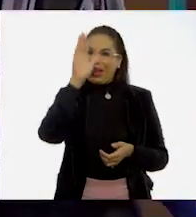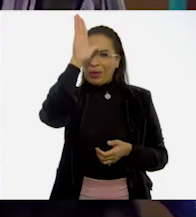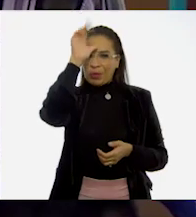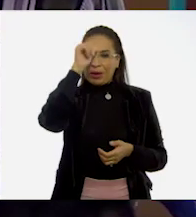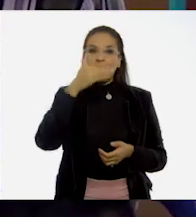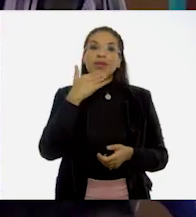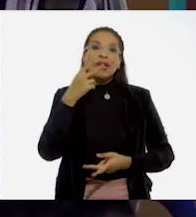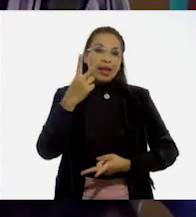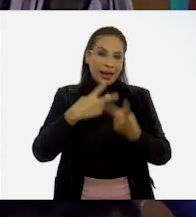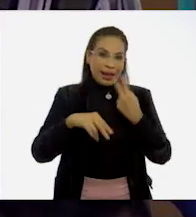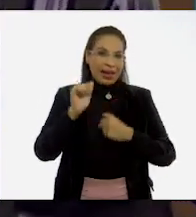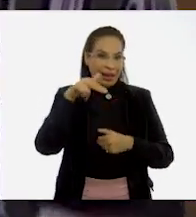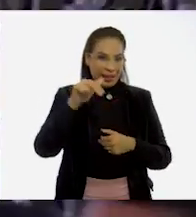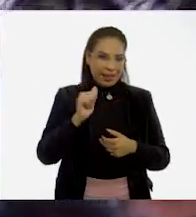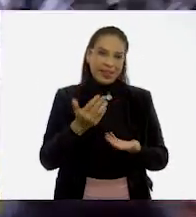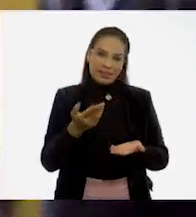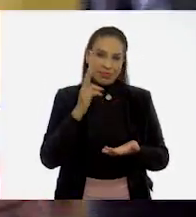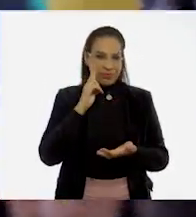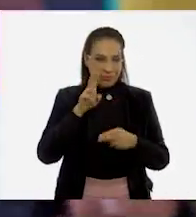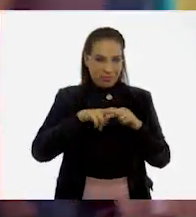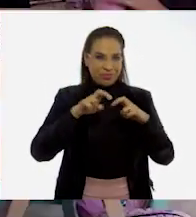Bienvenida, Ana. Toma asiento.